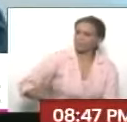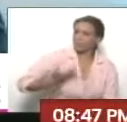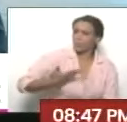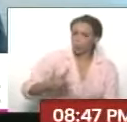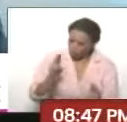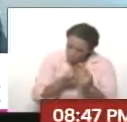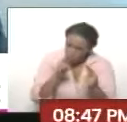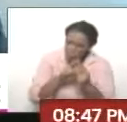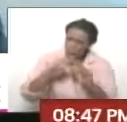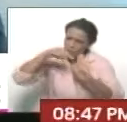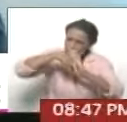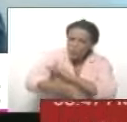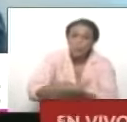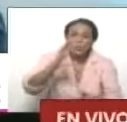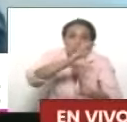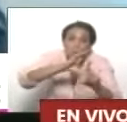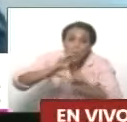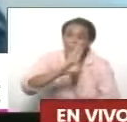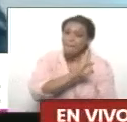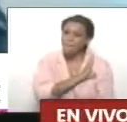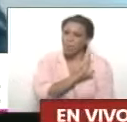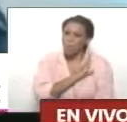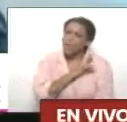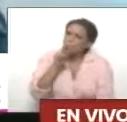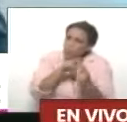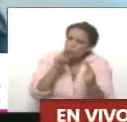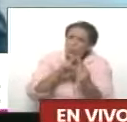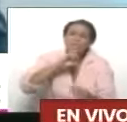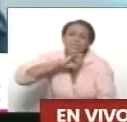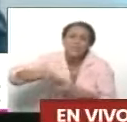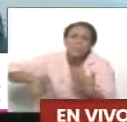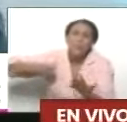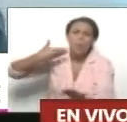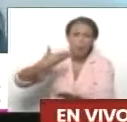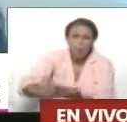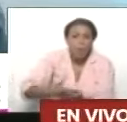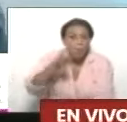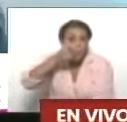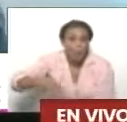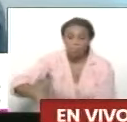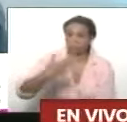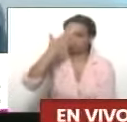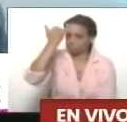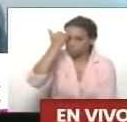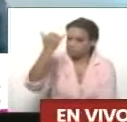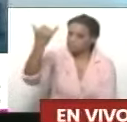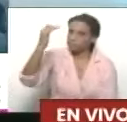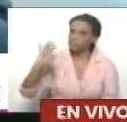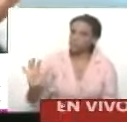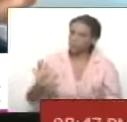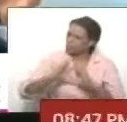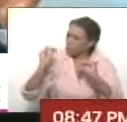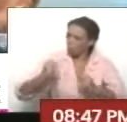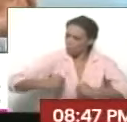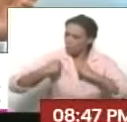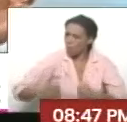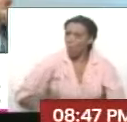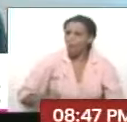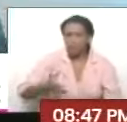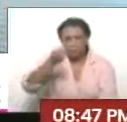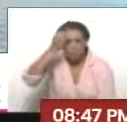conocedor de su cultura y conocedor de su historia, es un pueblo que es capaz de todo en la vida.